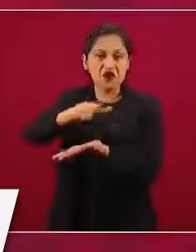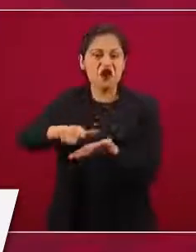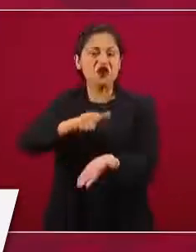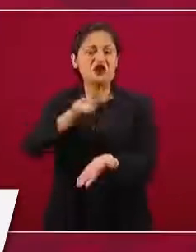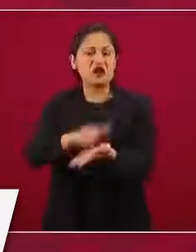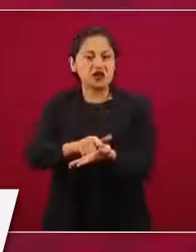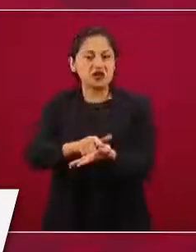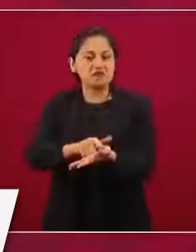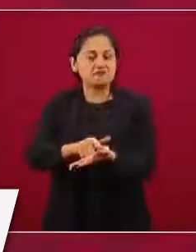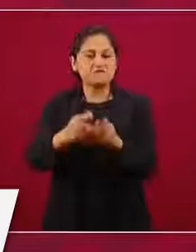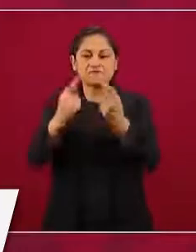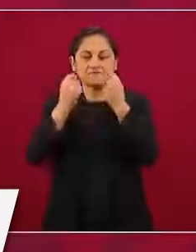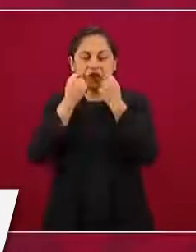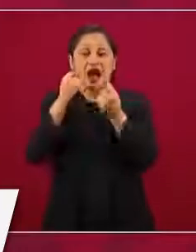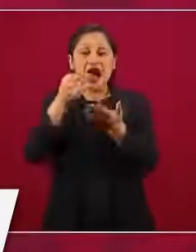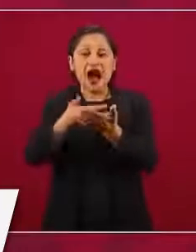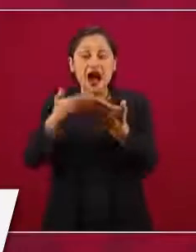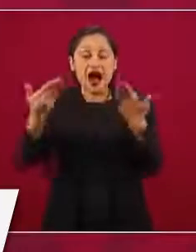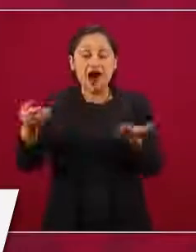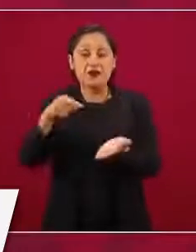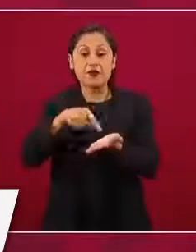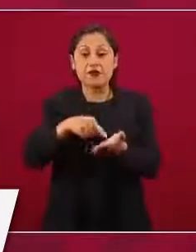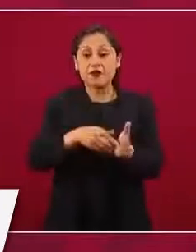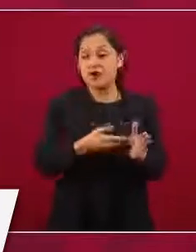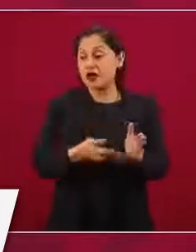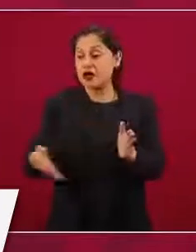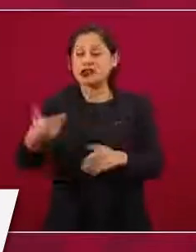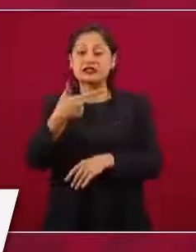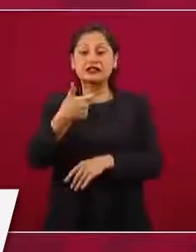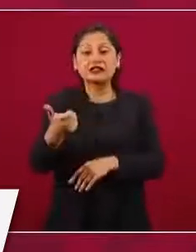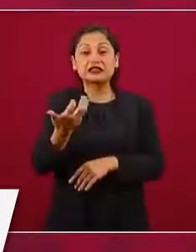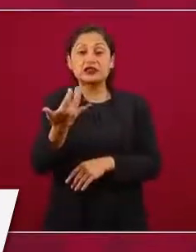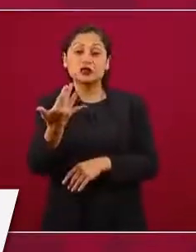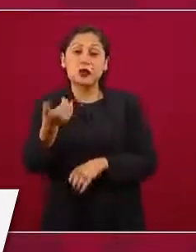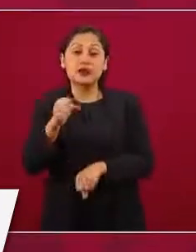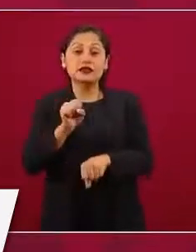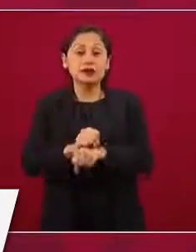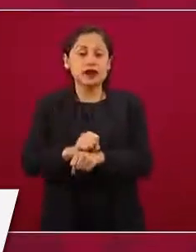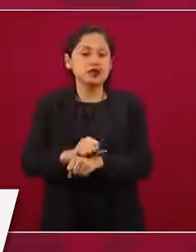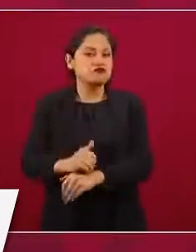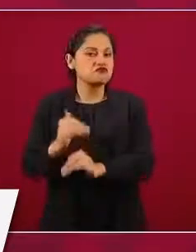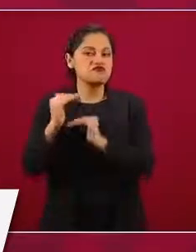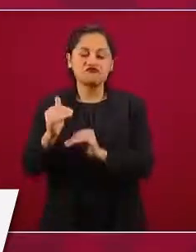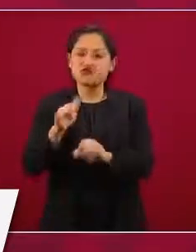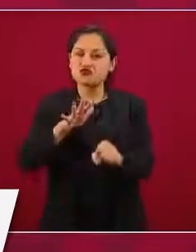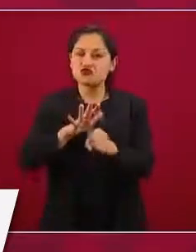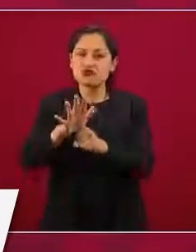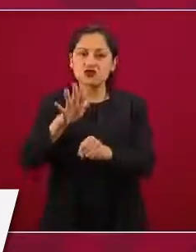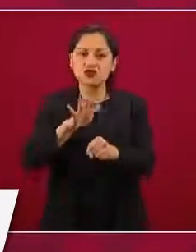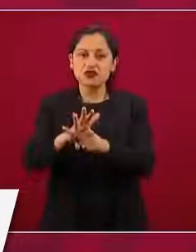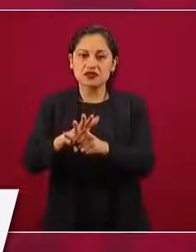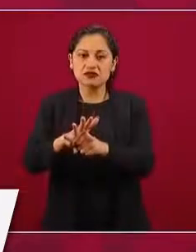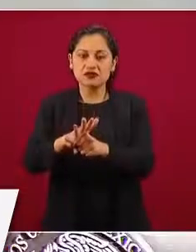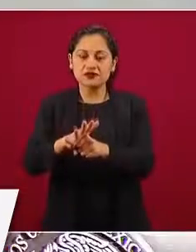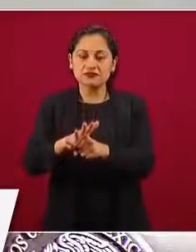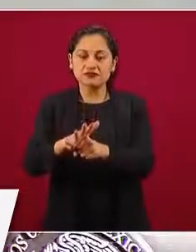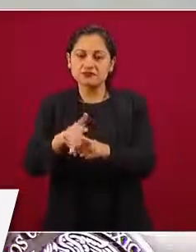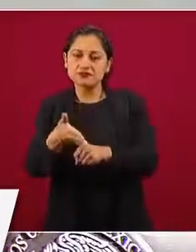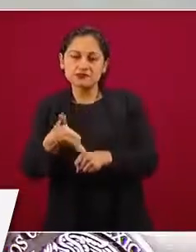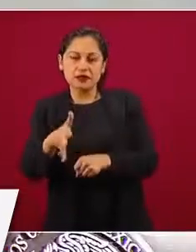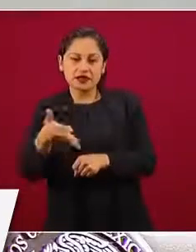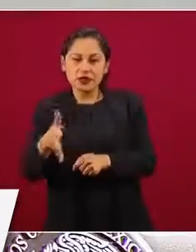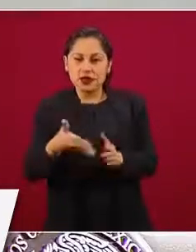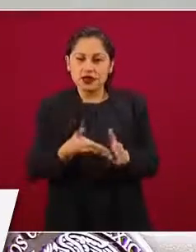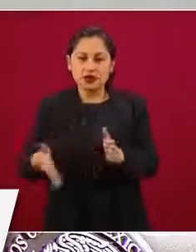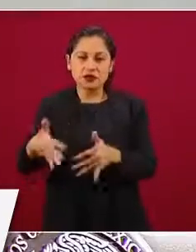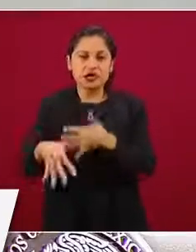setecientas trescientas cincuenta semanas, es decir, promedio de quince